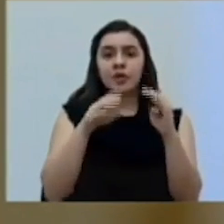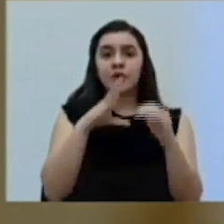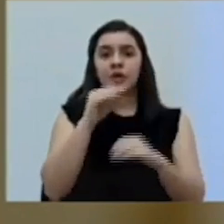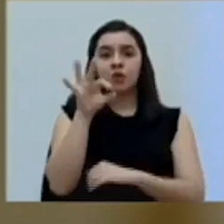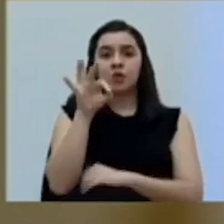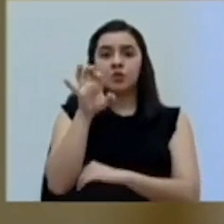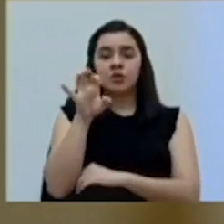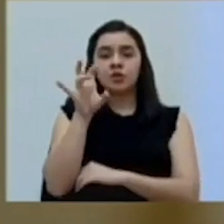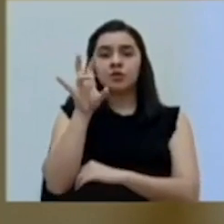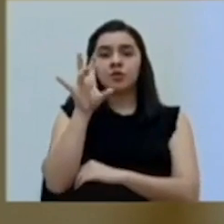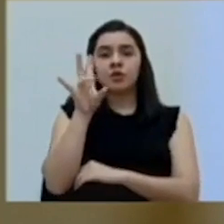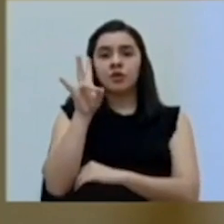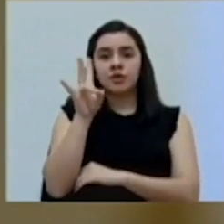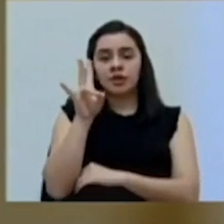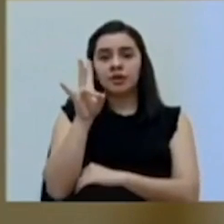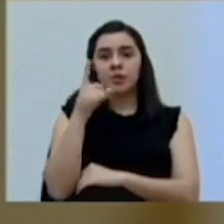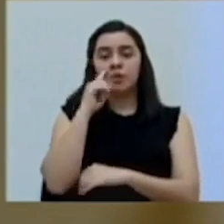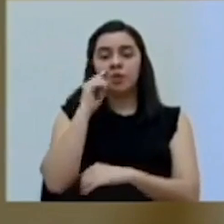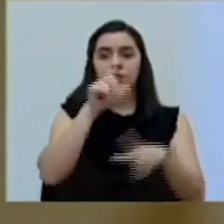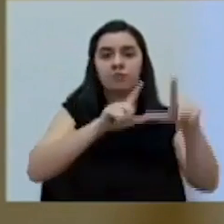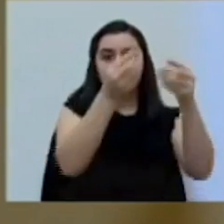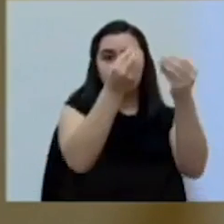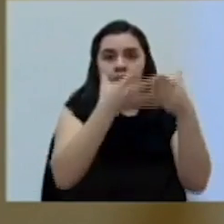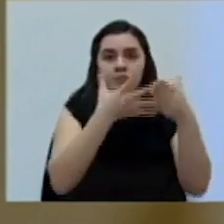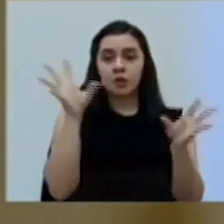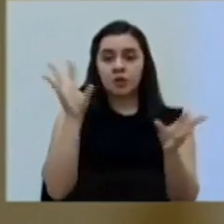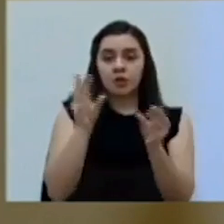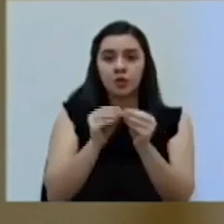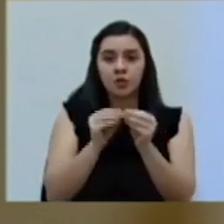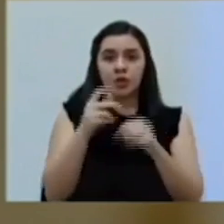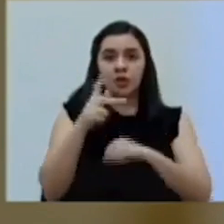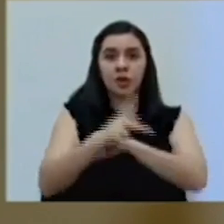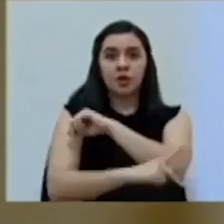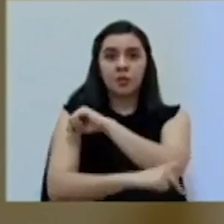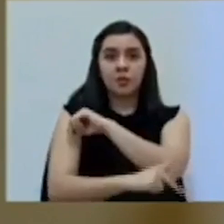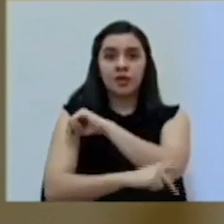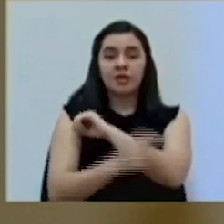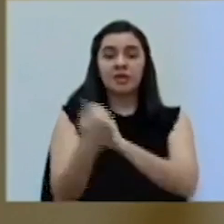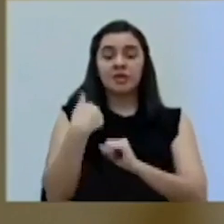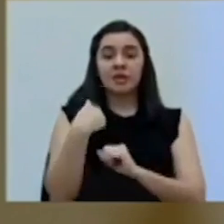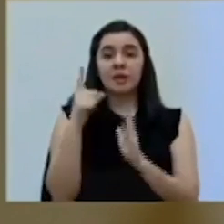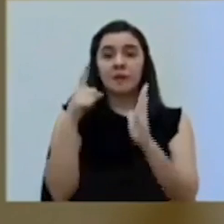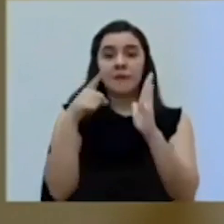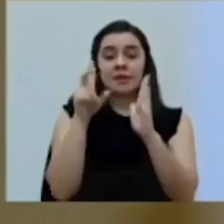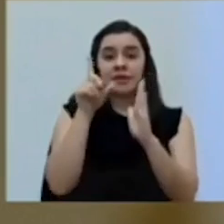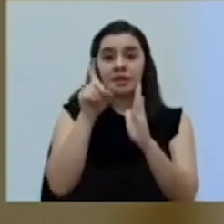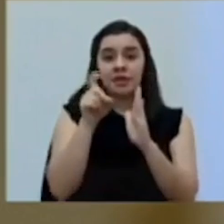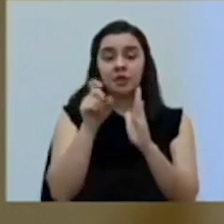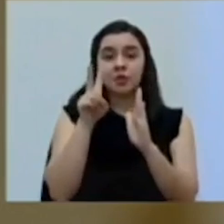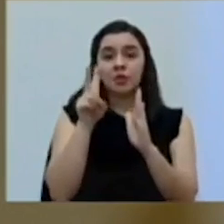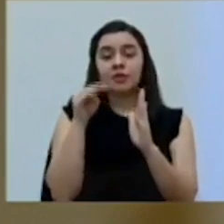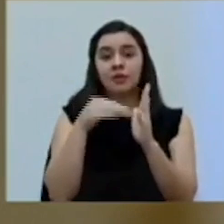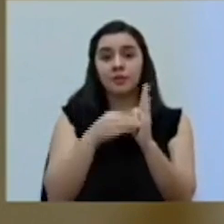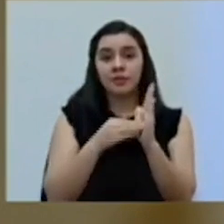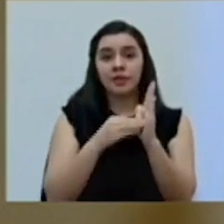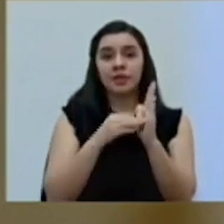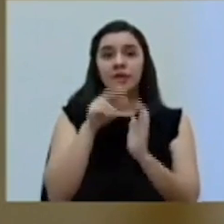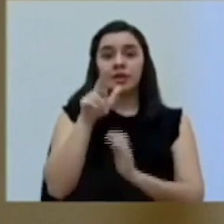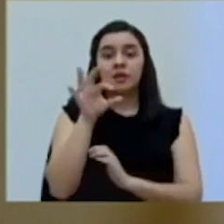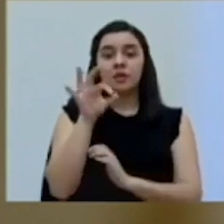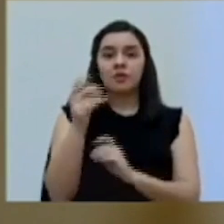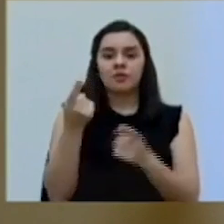907 por laboratorio. En total, el país asciende a la suma de 120.939 casos